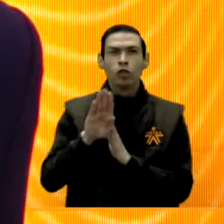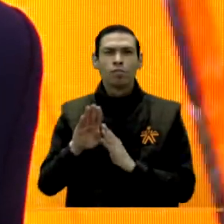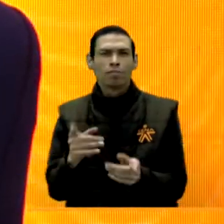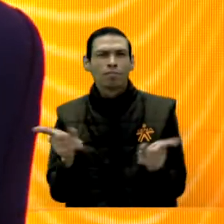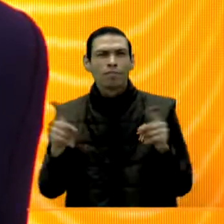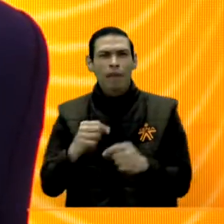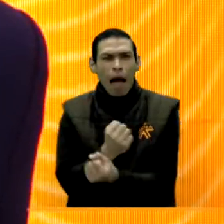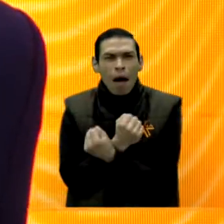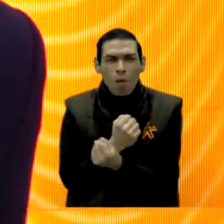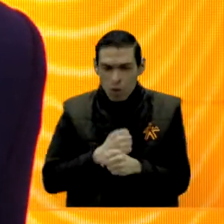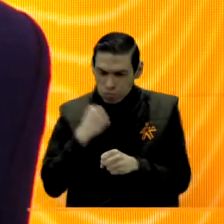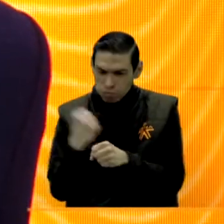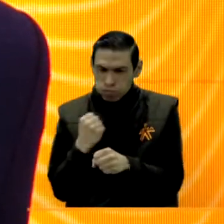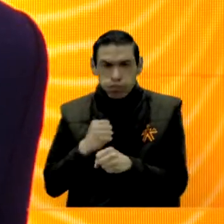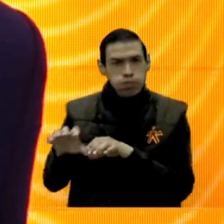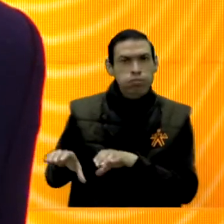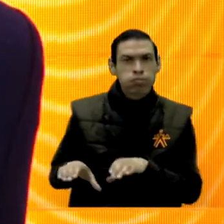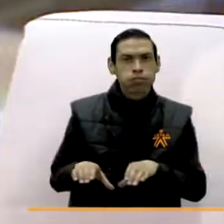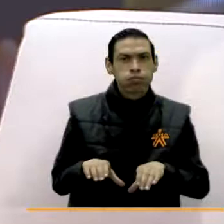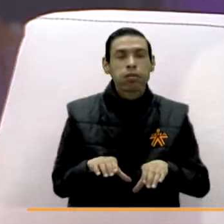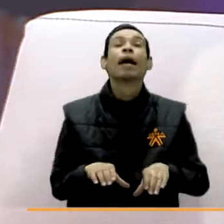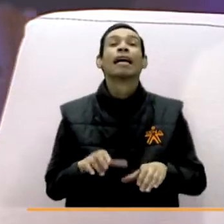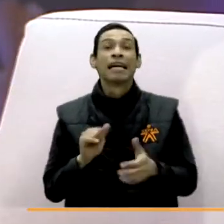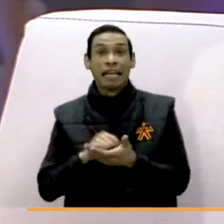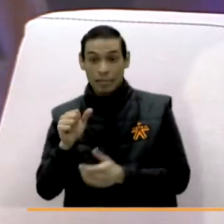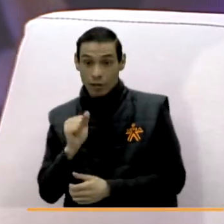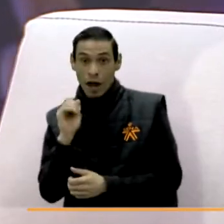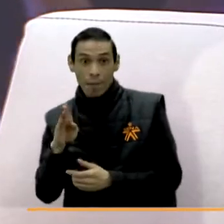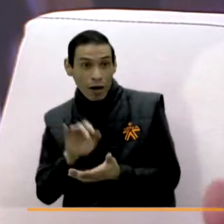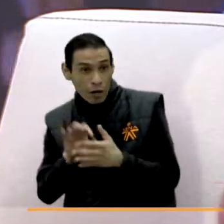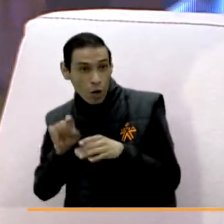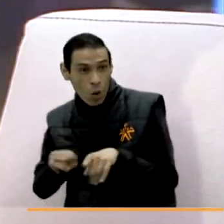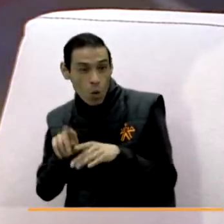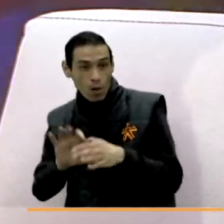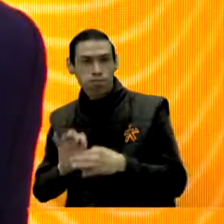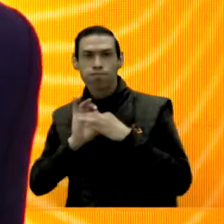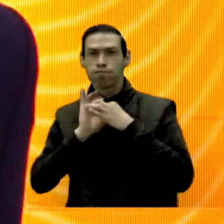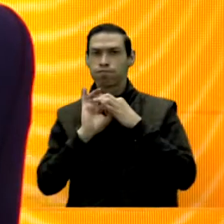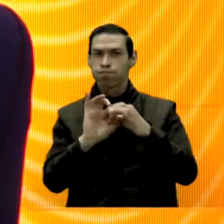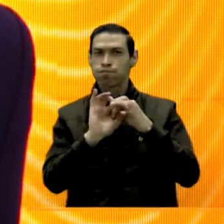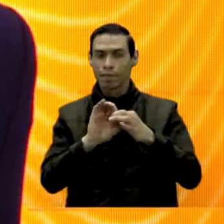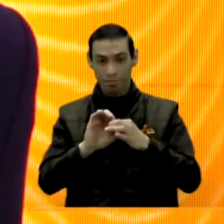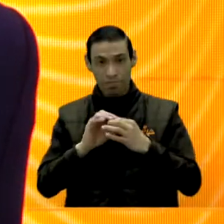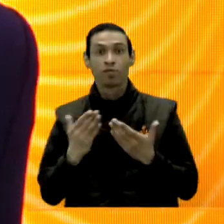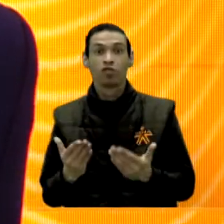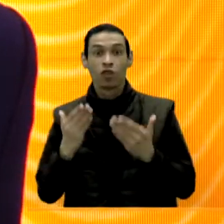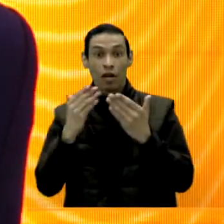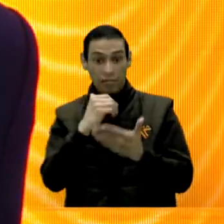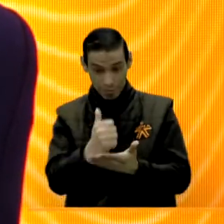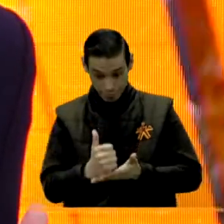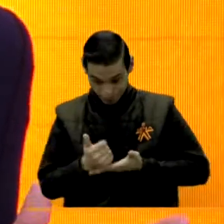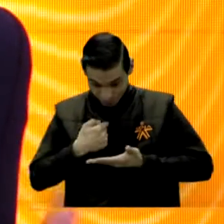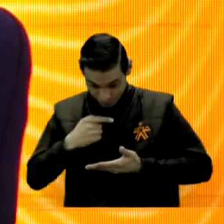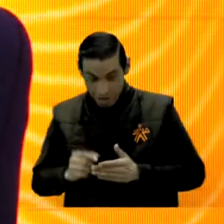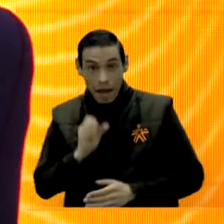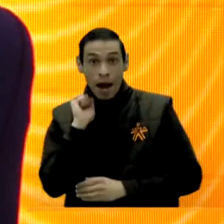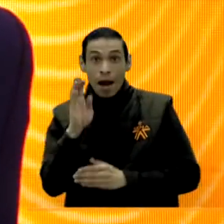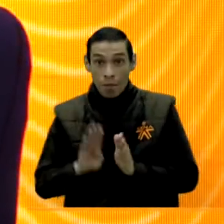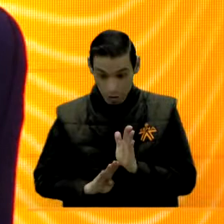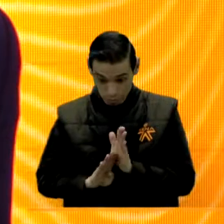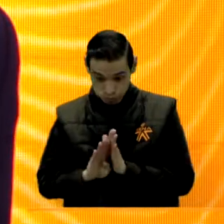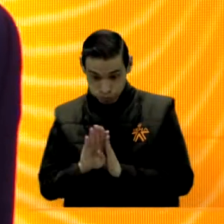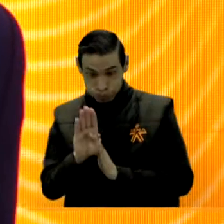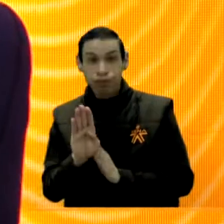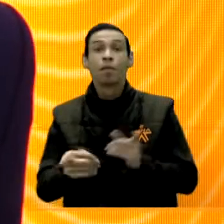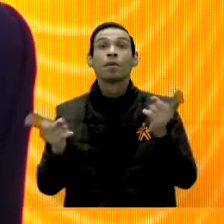un amor hacia lo que están haciendo a lo que están estudiando y nos permite desarrollar muy bien esa coherencia que queremos tener nosotros de desarrollar el país